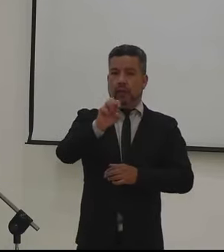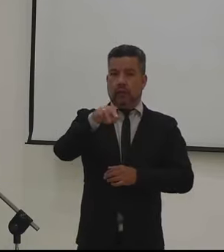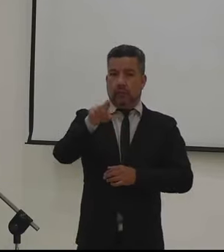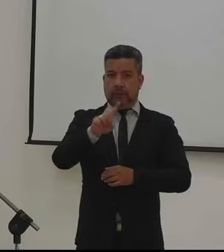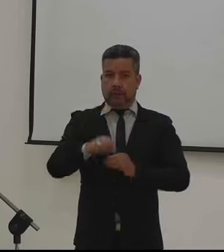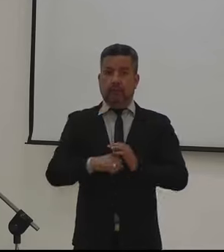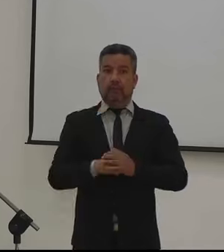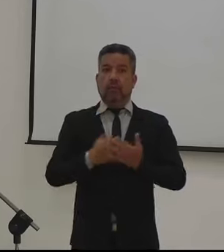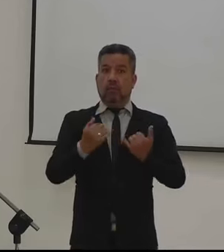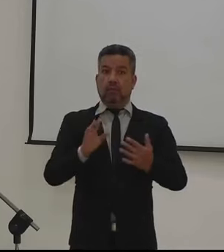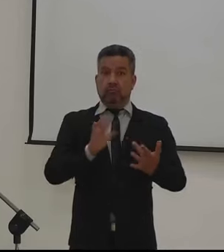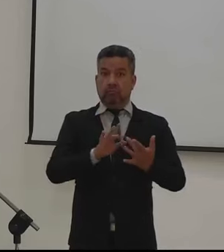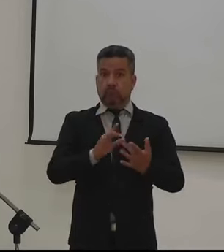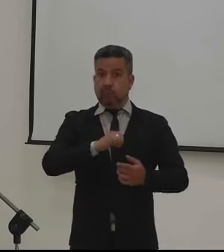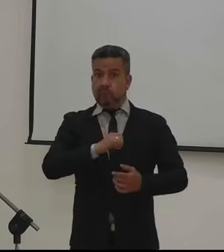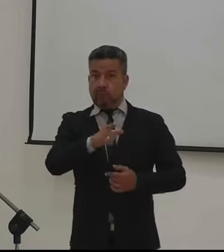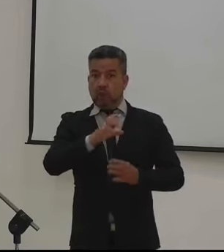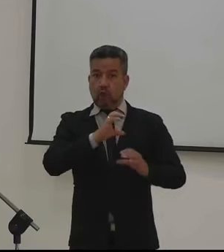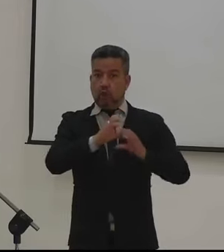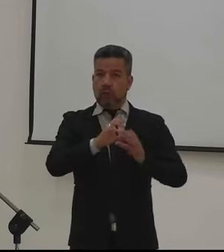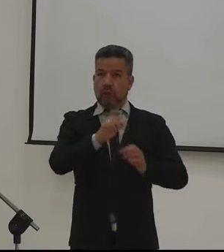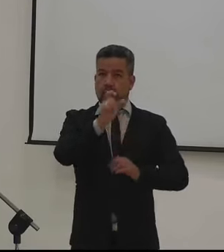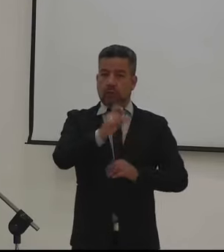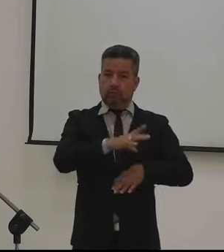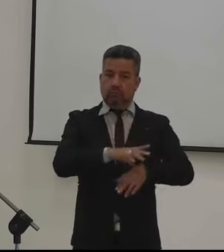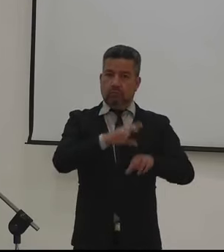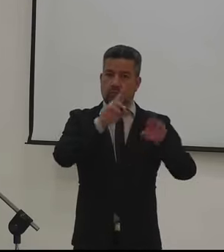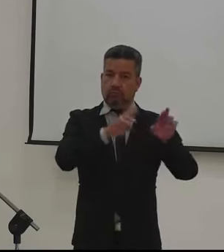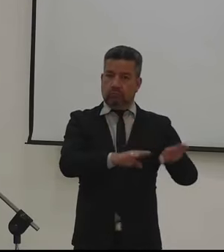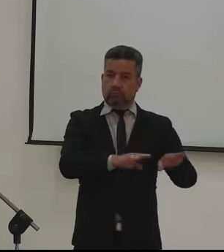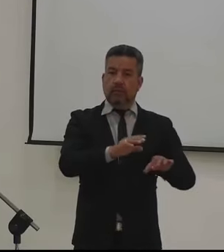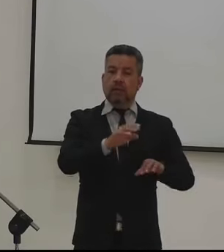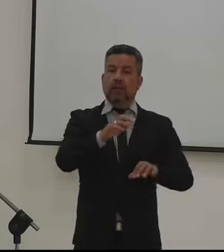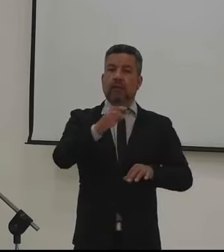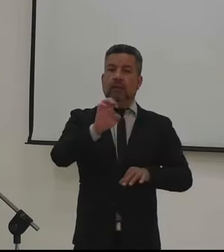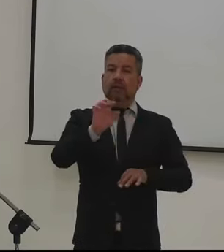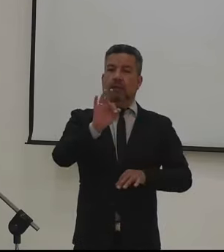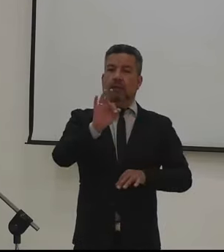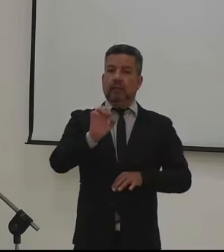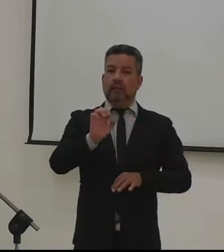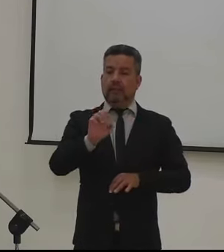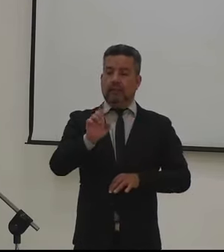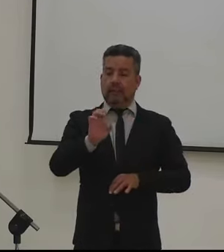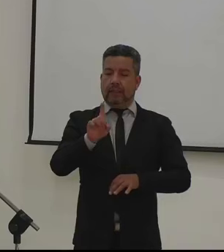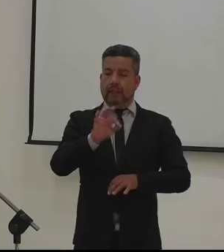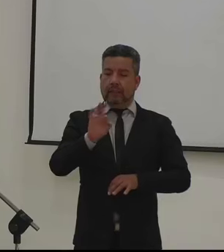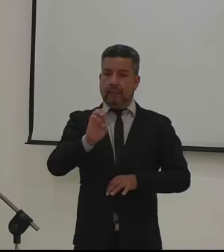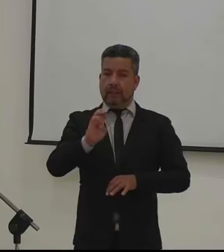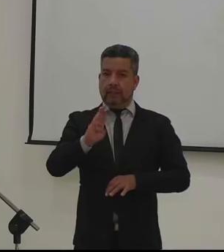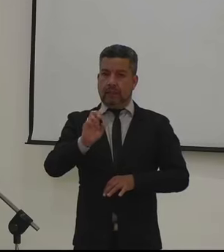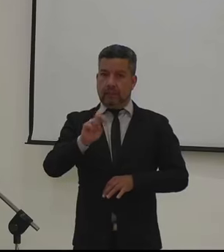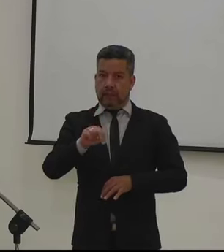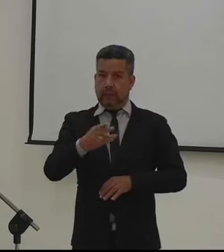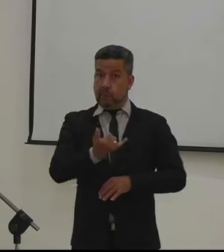de Teams. Miremos entonces y ahora ya tenemos comunicación con el honorable representante Esteban Quintero.